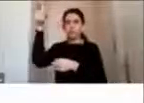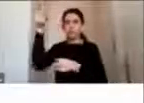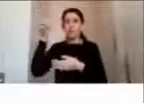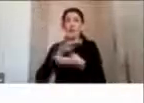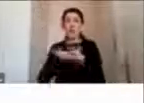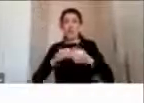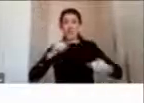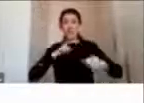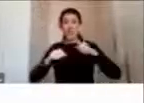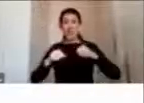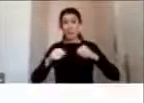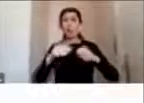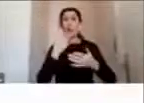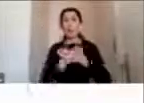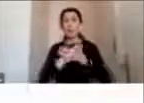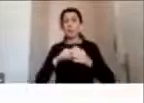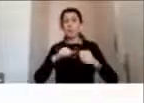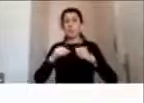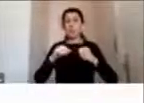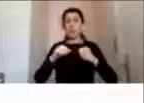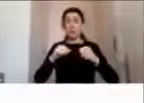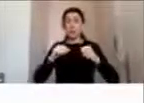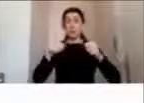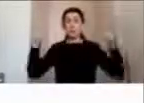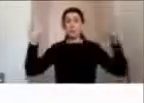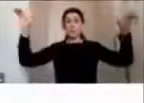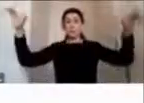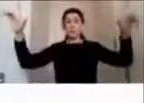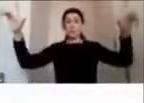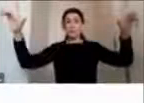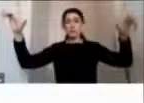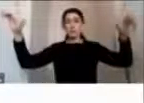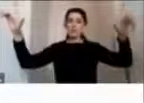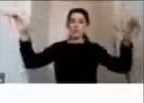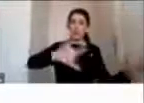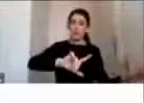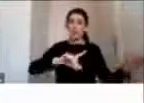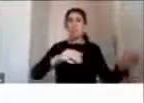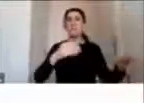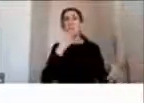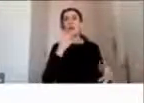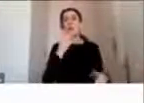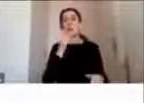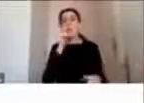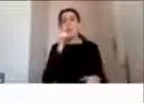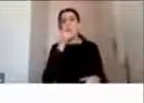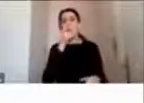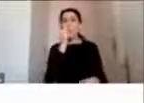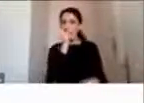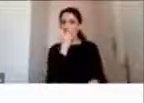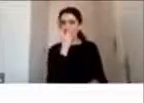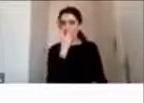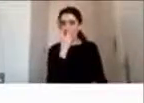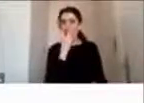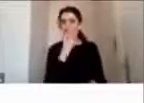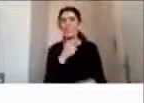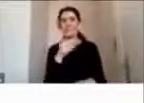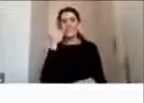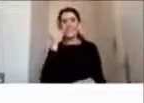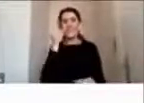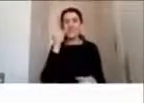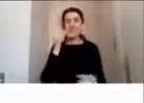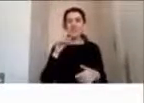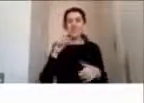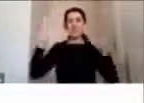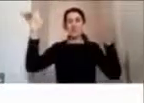y otra, también porque los niños son curiosos, porque los materiales se ven, por lo tanto, nosotros deberíamos tener una educación importante a través de los